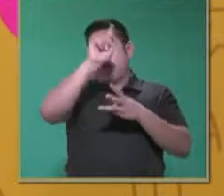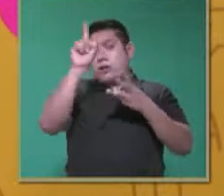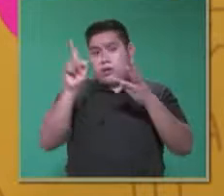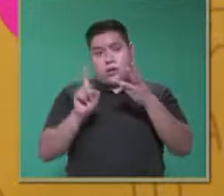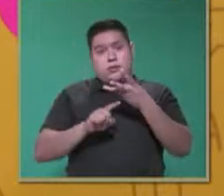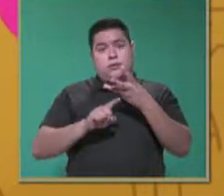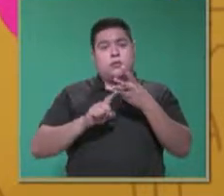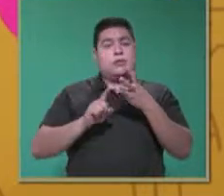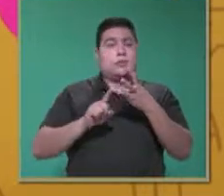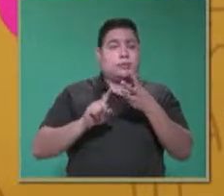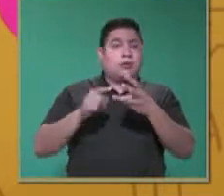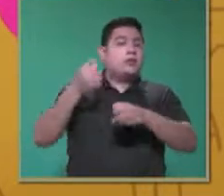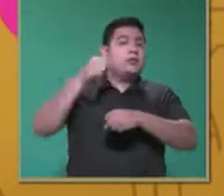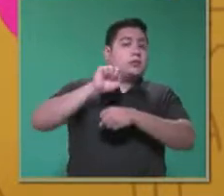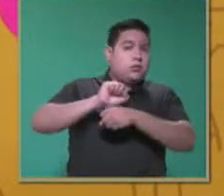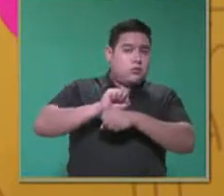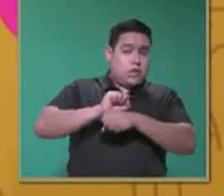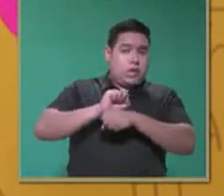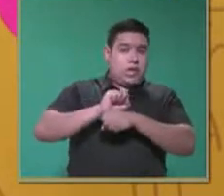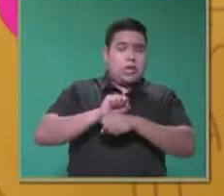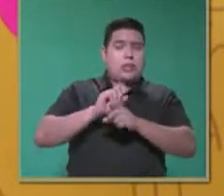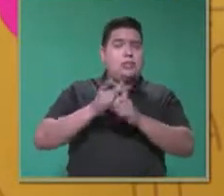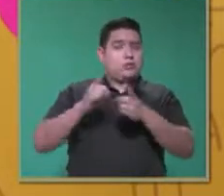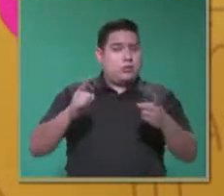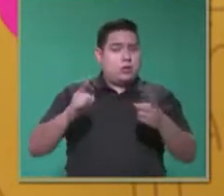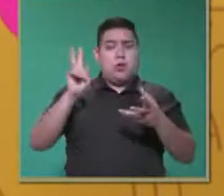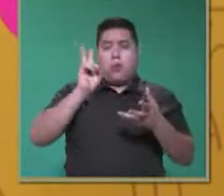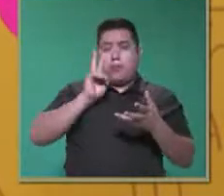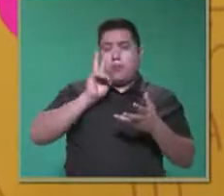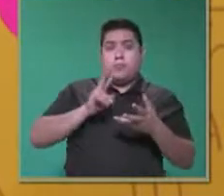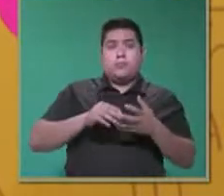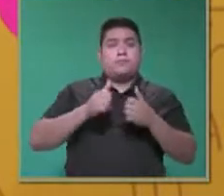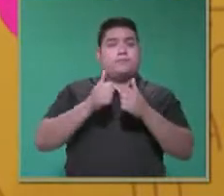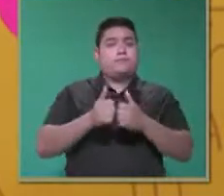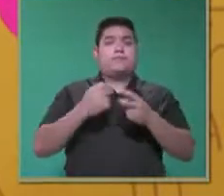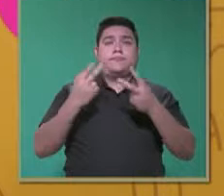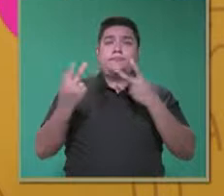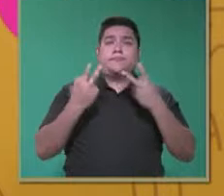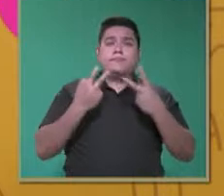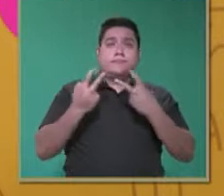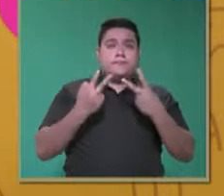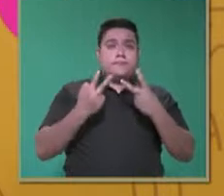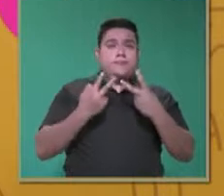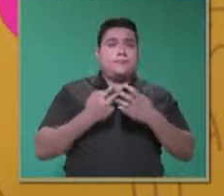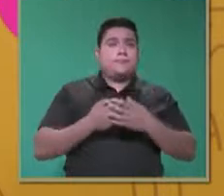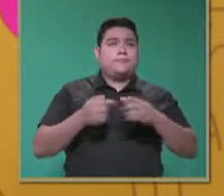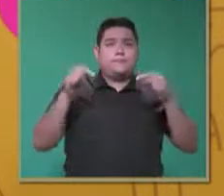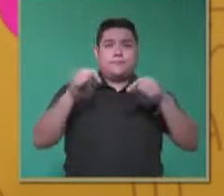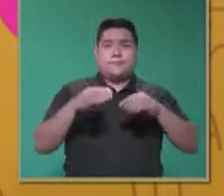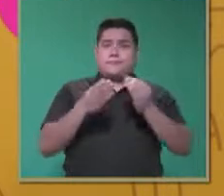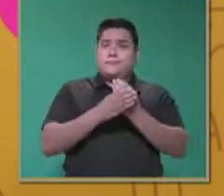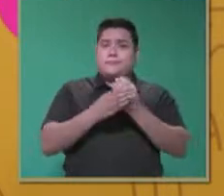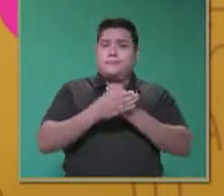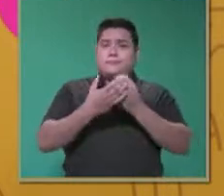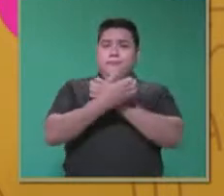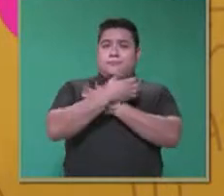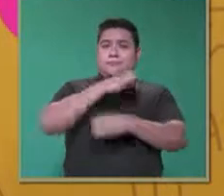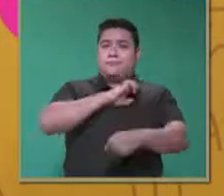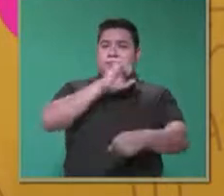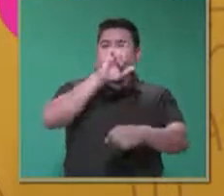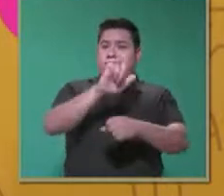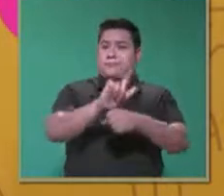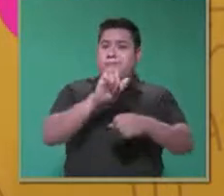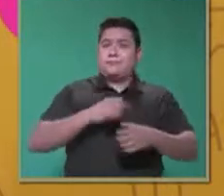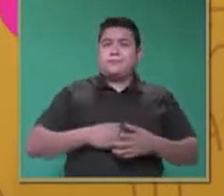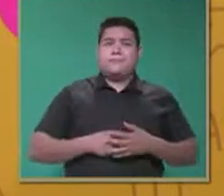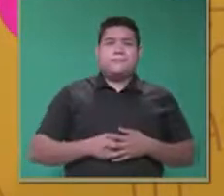de edad de secundaria. Así que no se vaya, quédese con nosotros en esta clase de educación